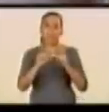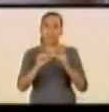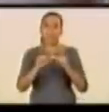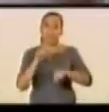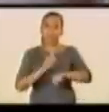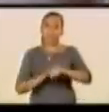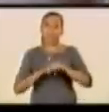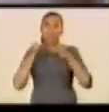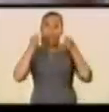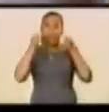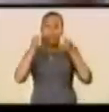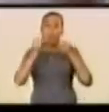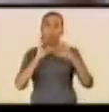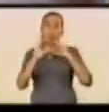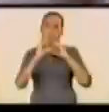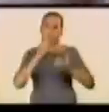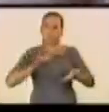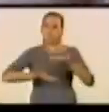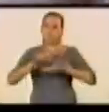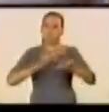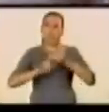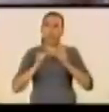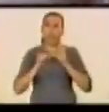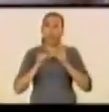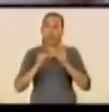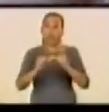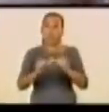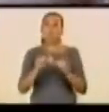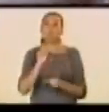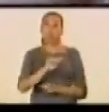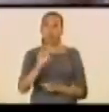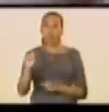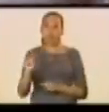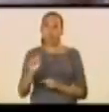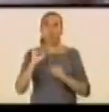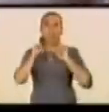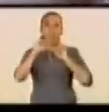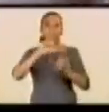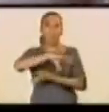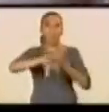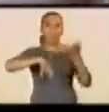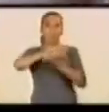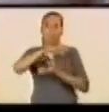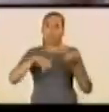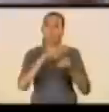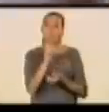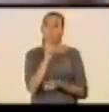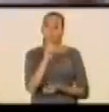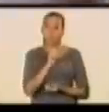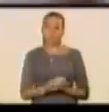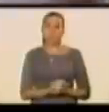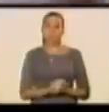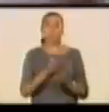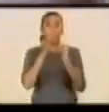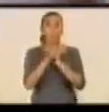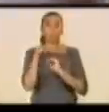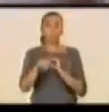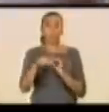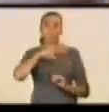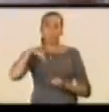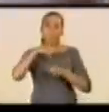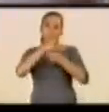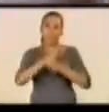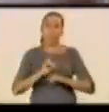de campaña una comunicación constante con ustedes para evitar mayores dificultades, por lo que esperamos un